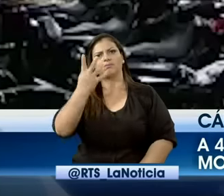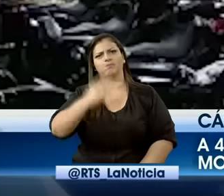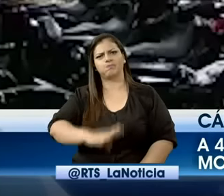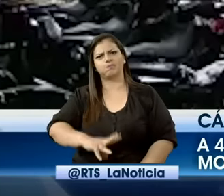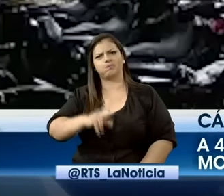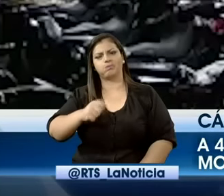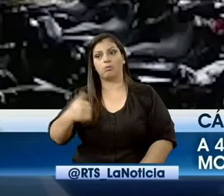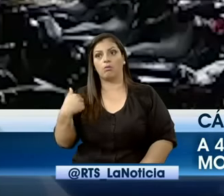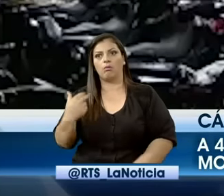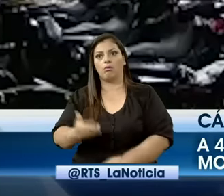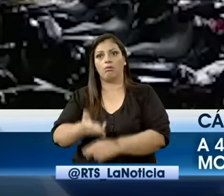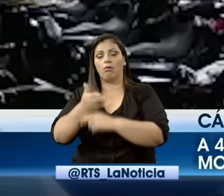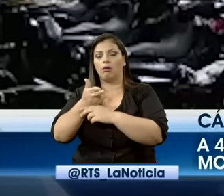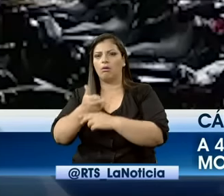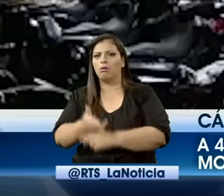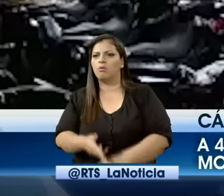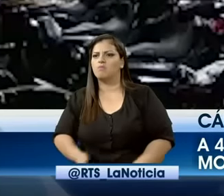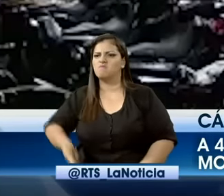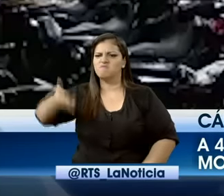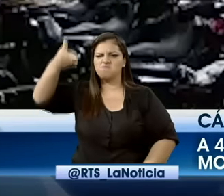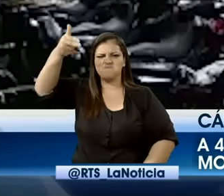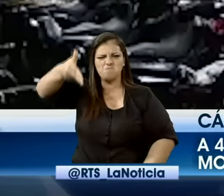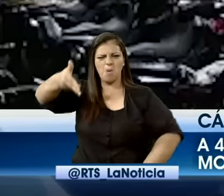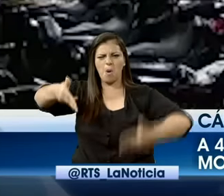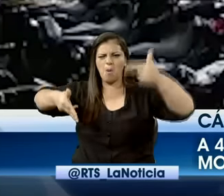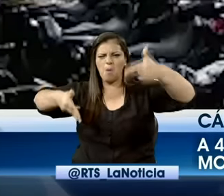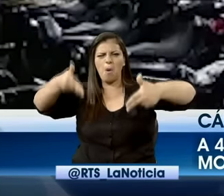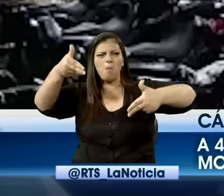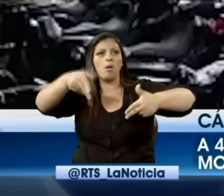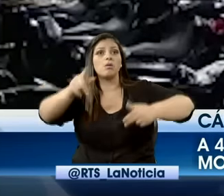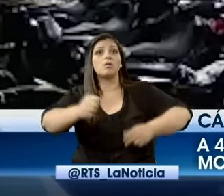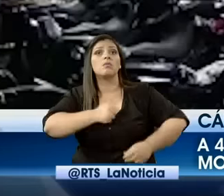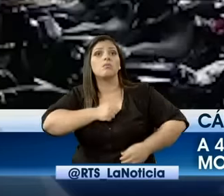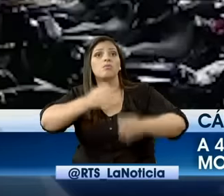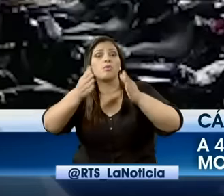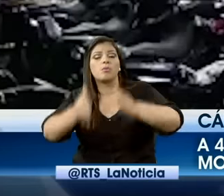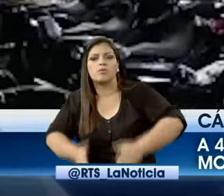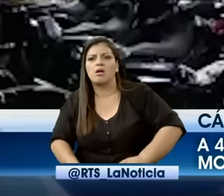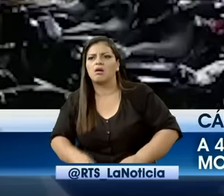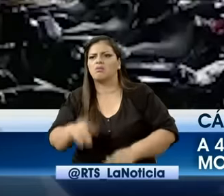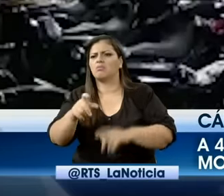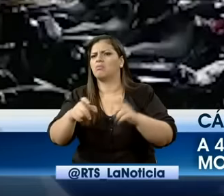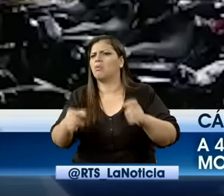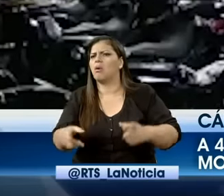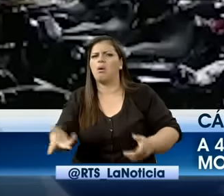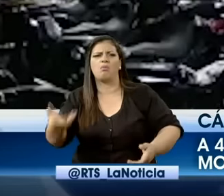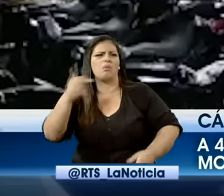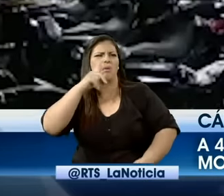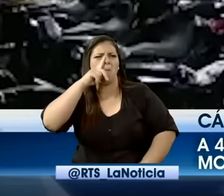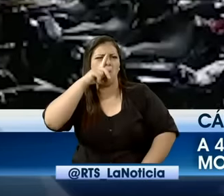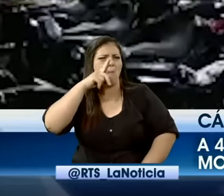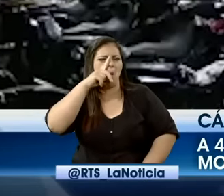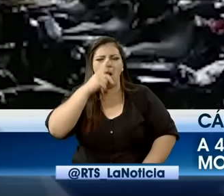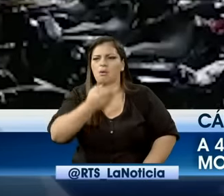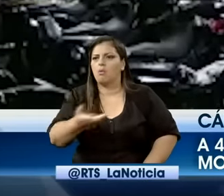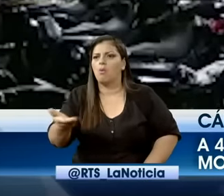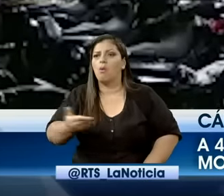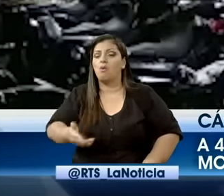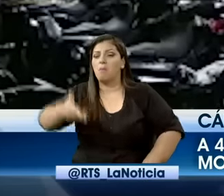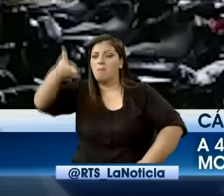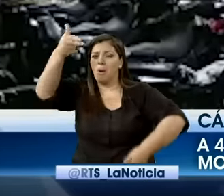del Guayas. Los sujetos amedrentaron a los propietarios, clientes y personas del local para sustraerse lo